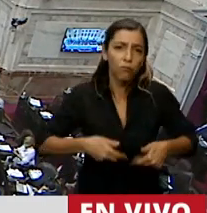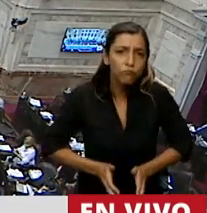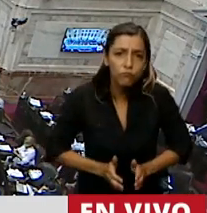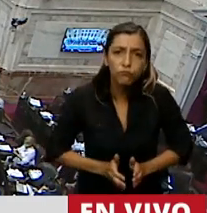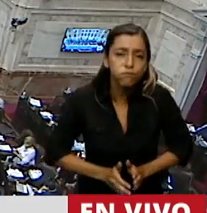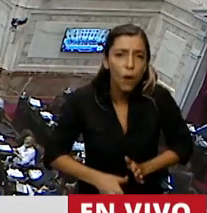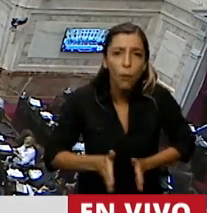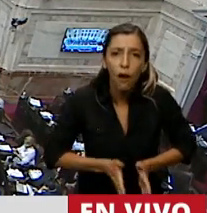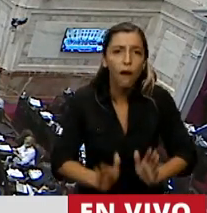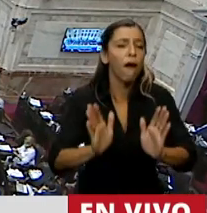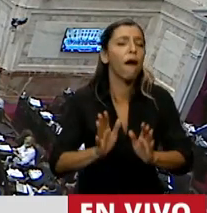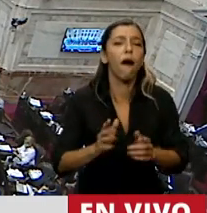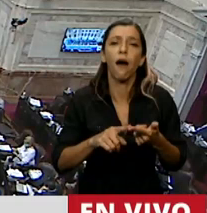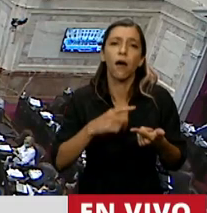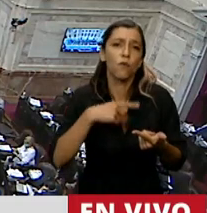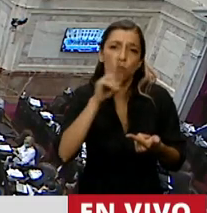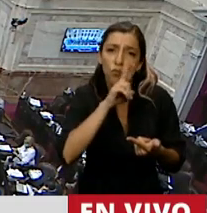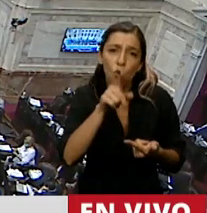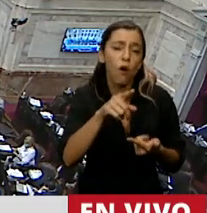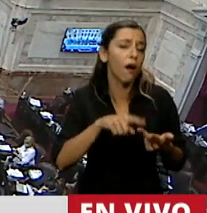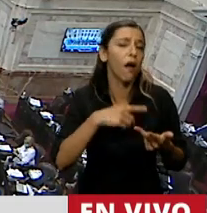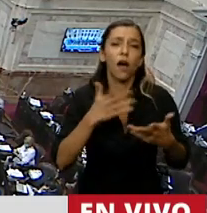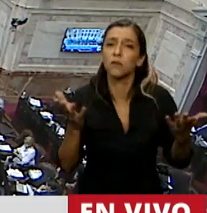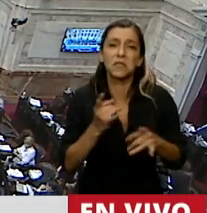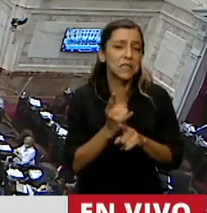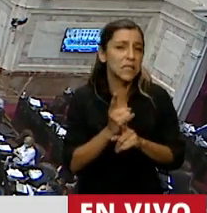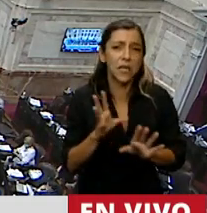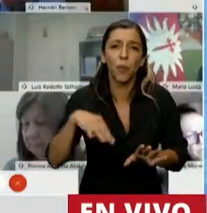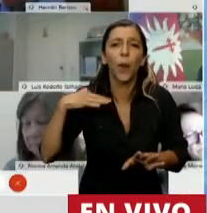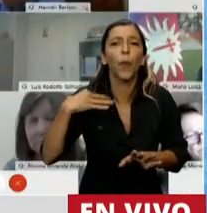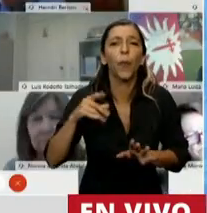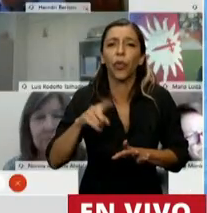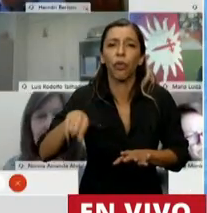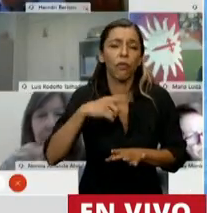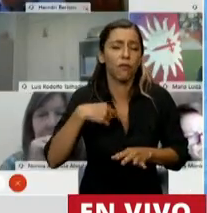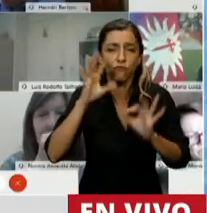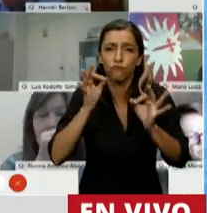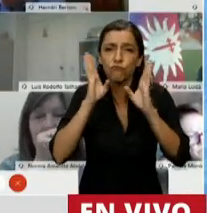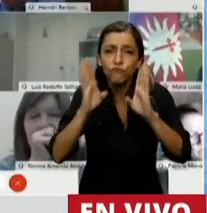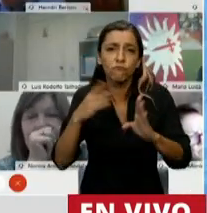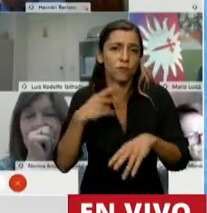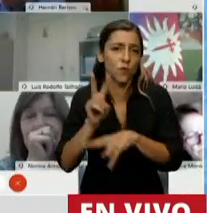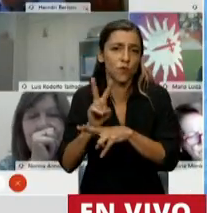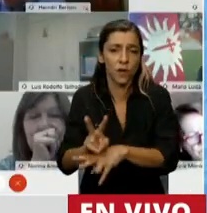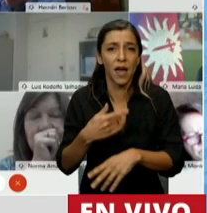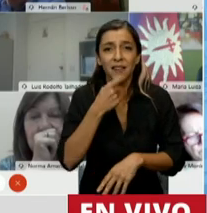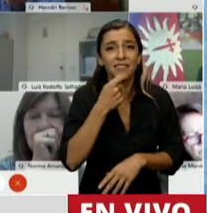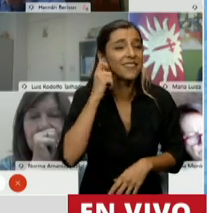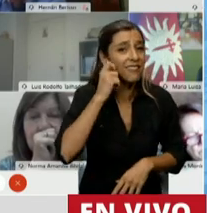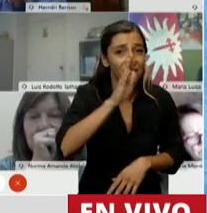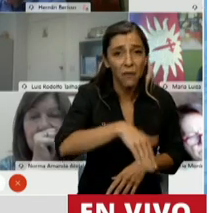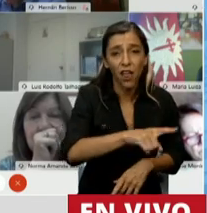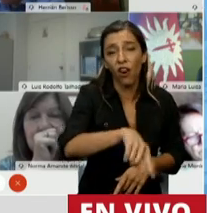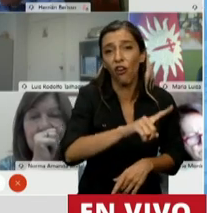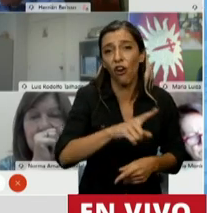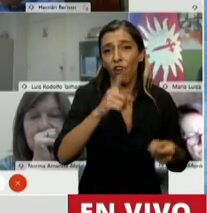las vidas. Una menor no puede conducir un vehículo ni beber alcohol. No puede casarse sin